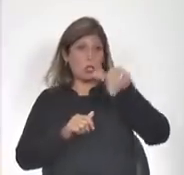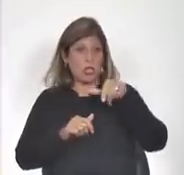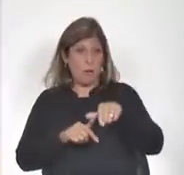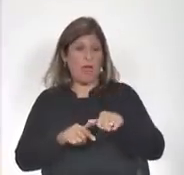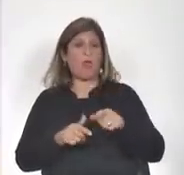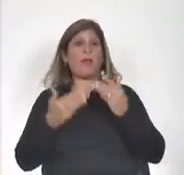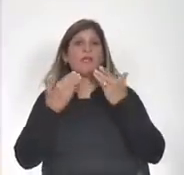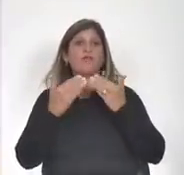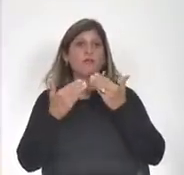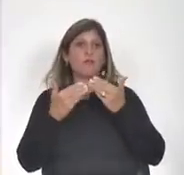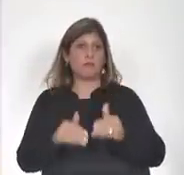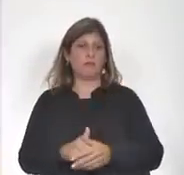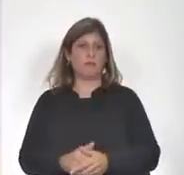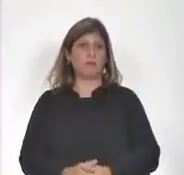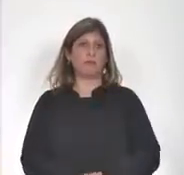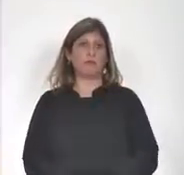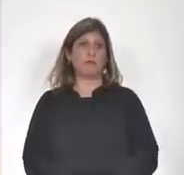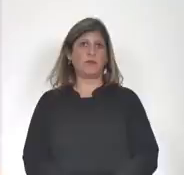interpelación.